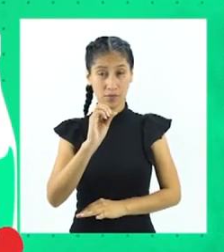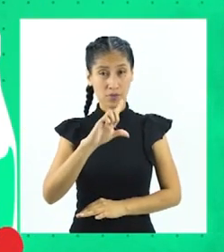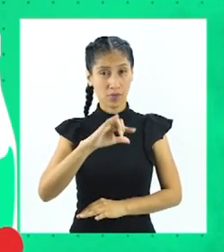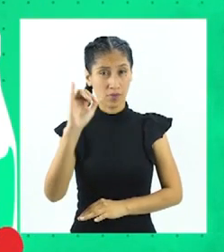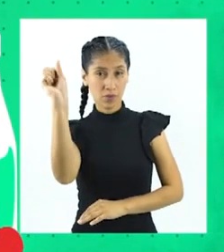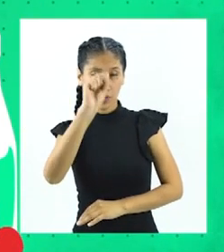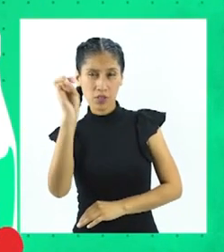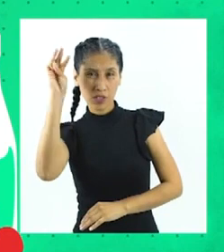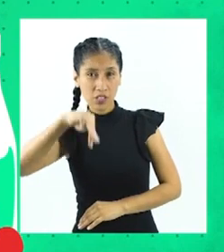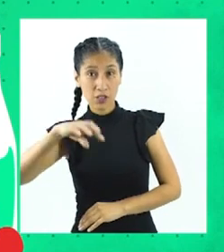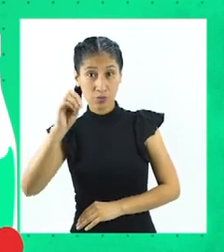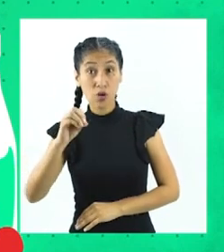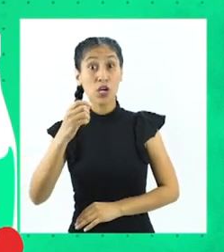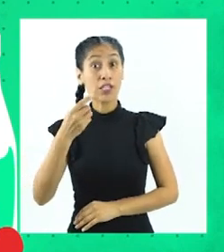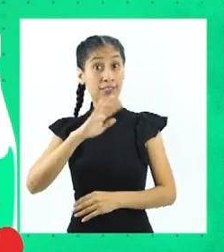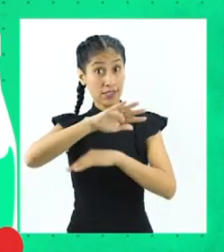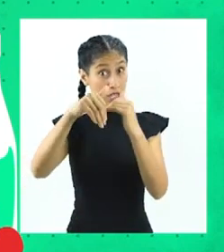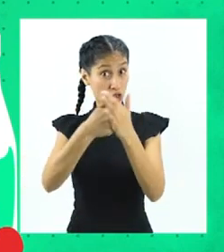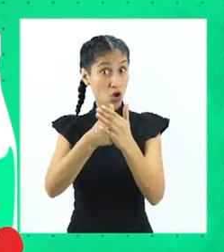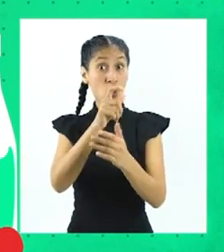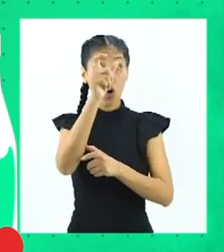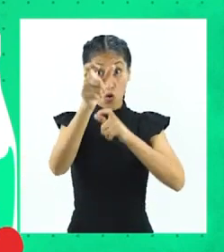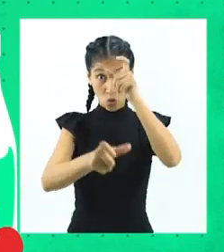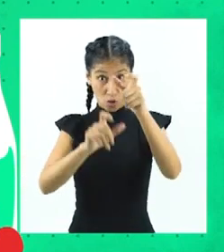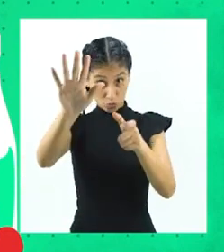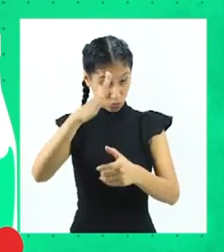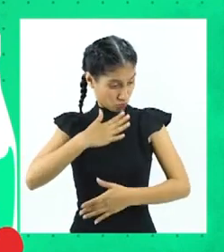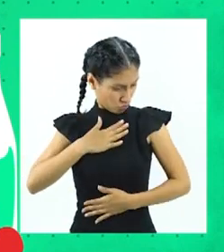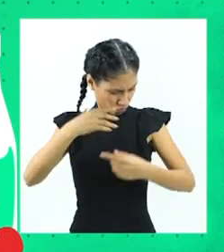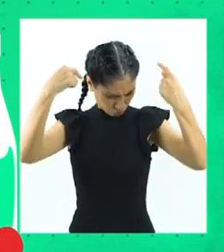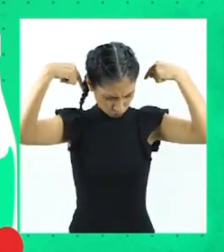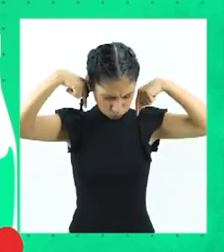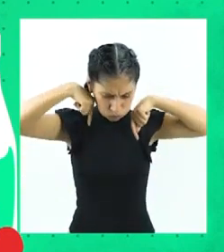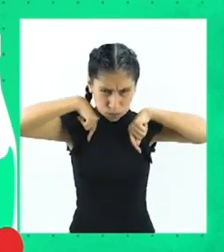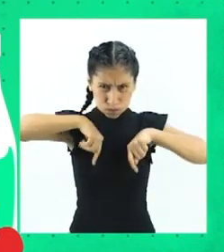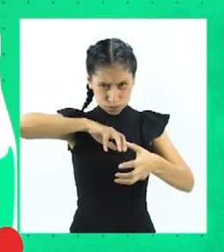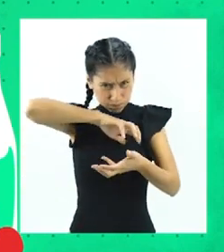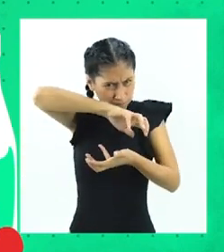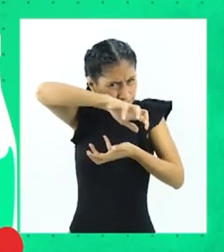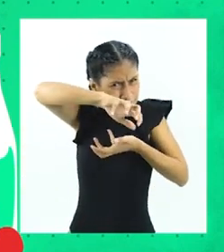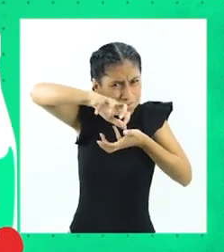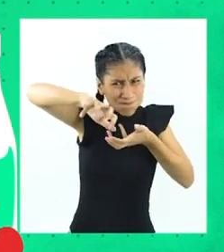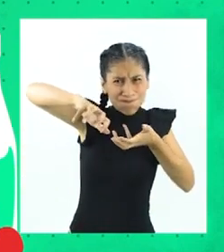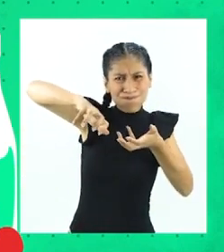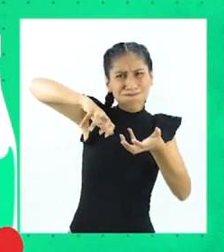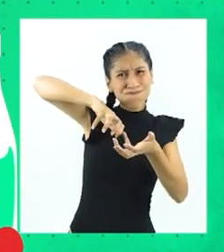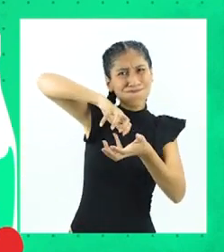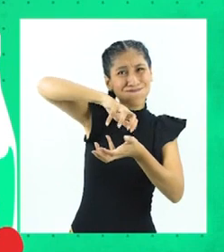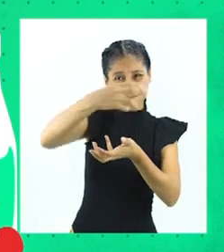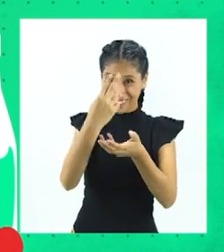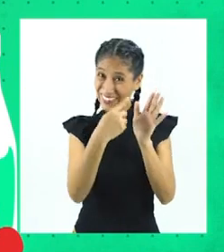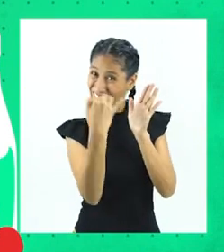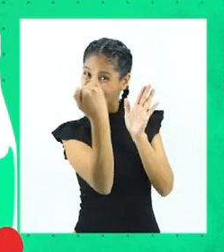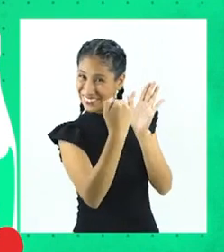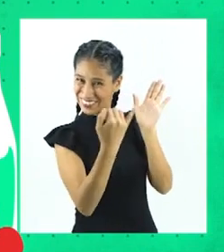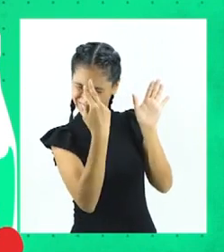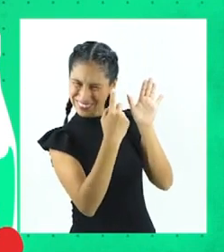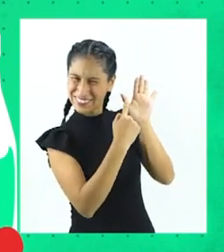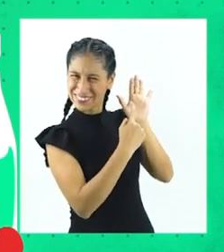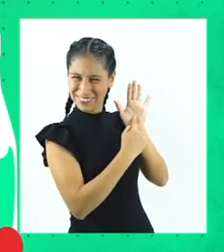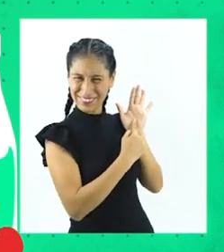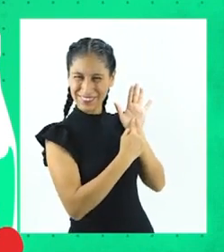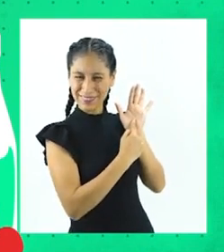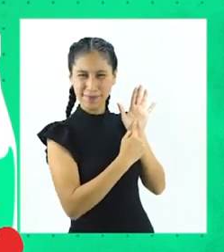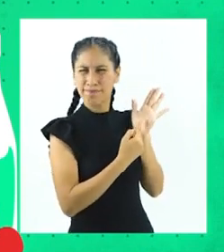el intercambio que se da en el interior del ser vivo entre la materia y la energía con la finalidad de realizar todas las